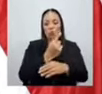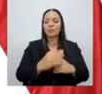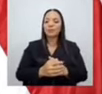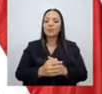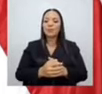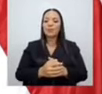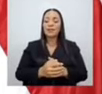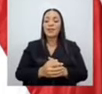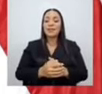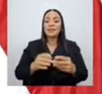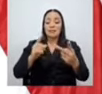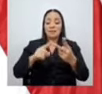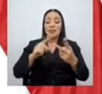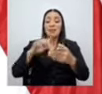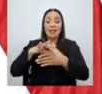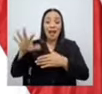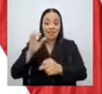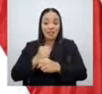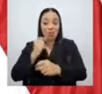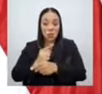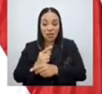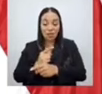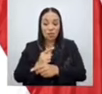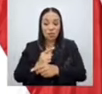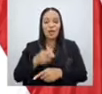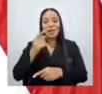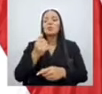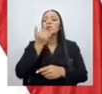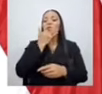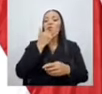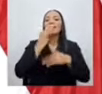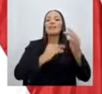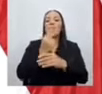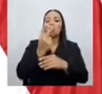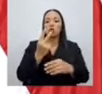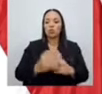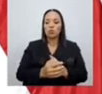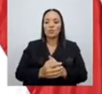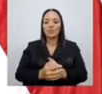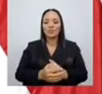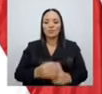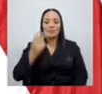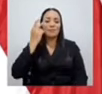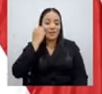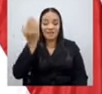Dejar de hacerlo correcto es error tipo 2. Y vea qué fácil que es.